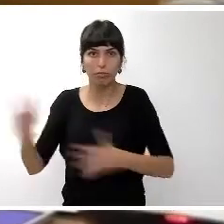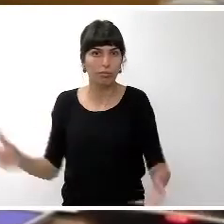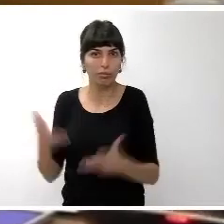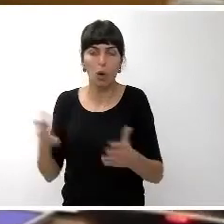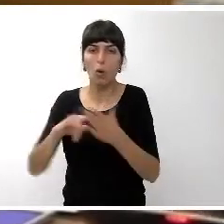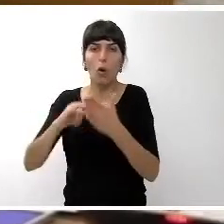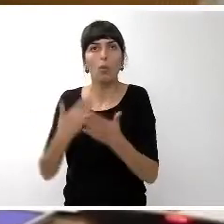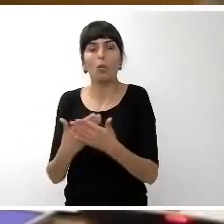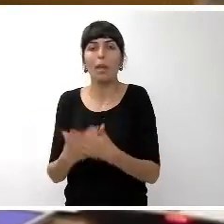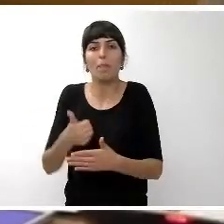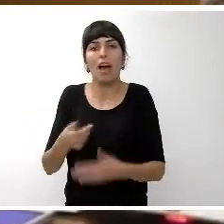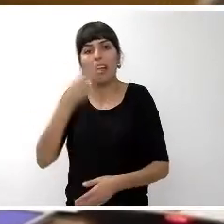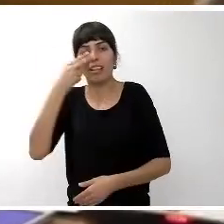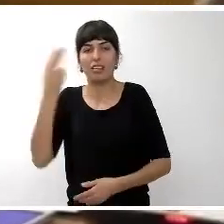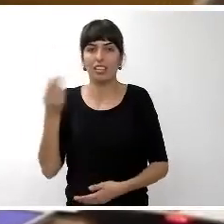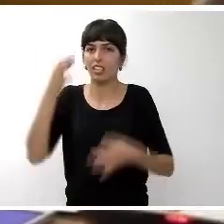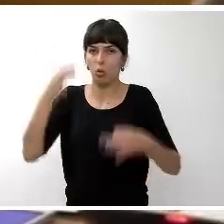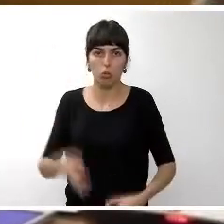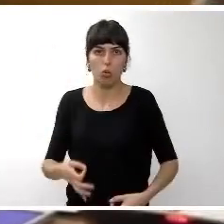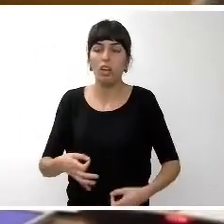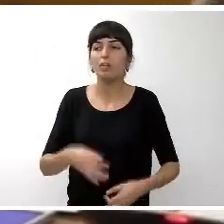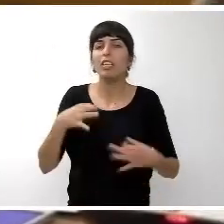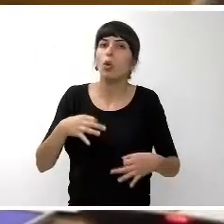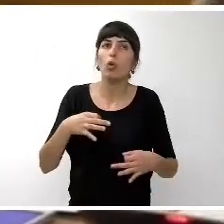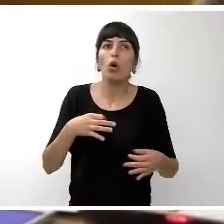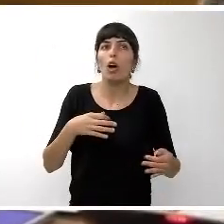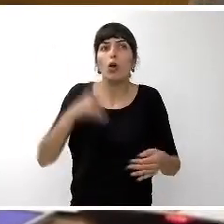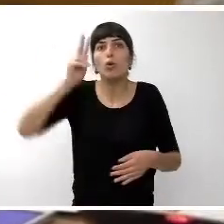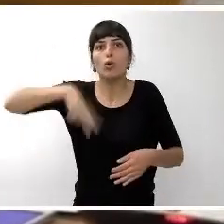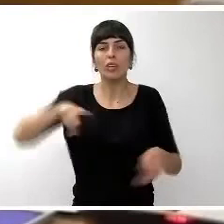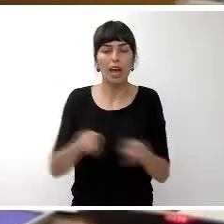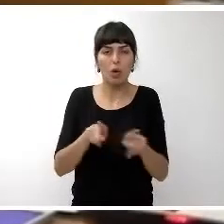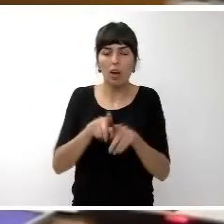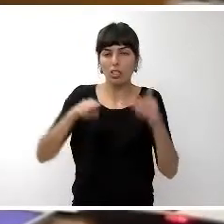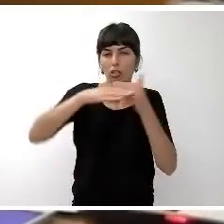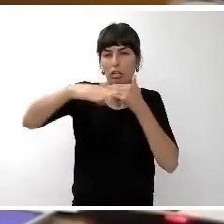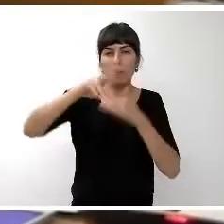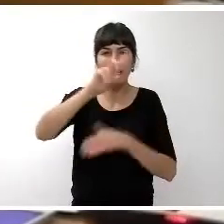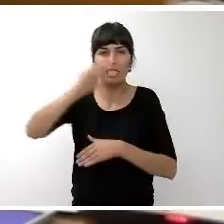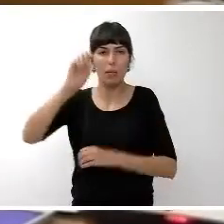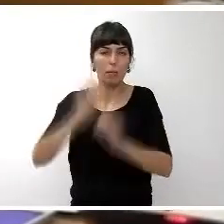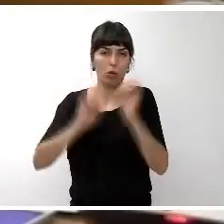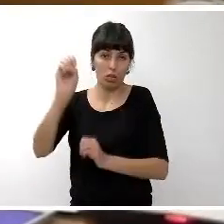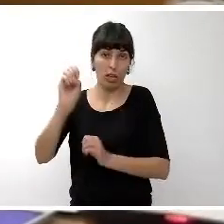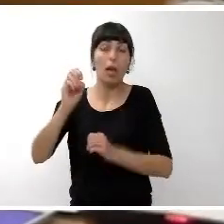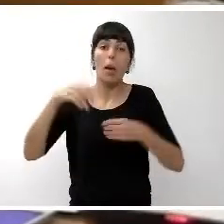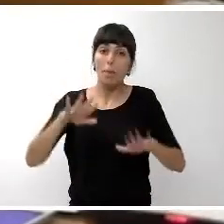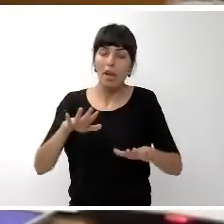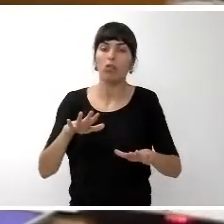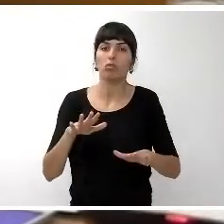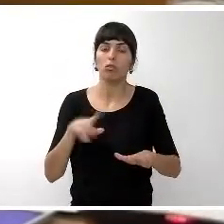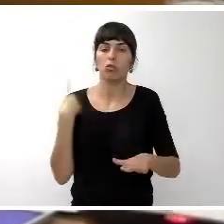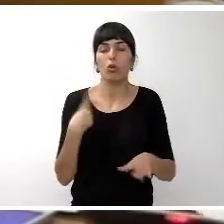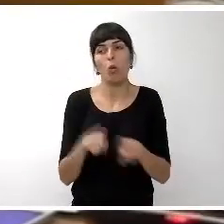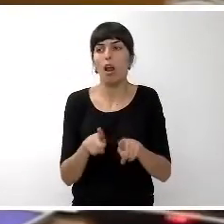interesantes seguramente nunca seremos una sociedad completamente sostenible pero desde luego tenemos la obligación moral y vital de reducir